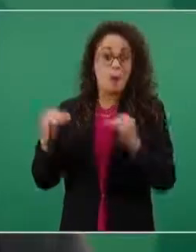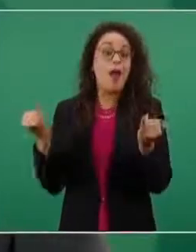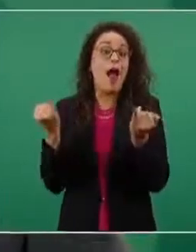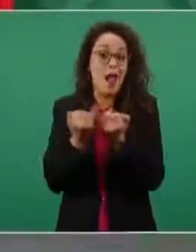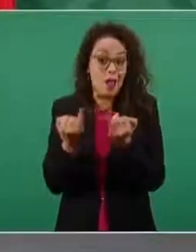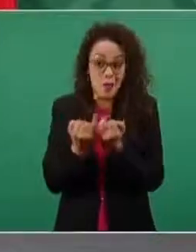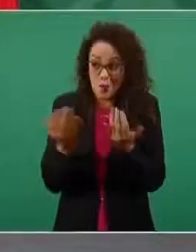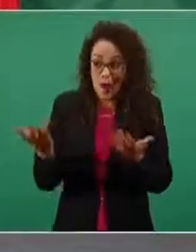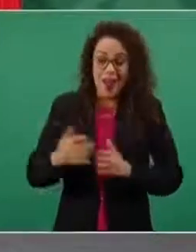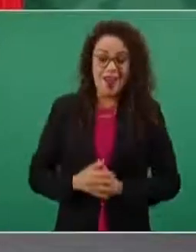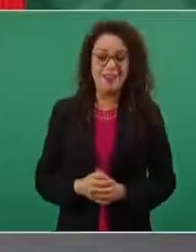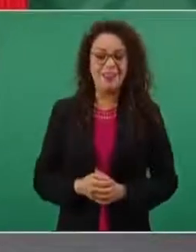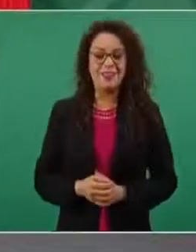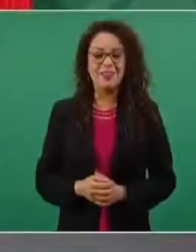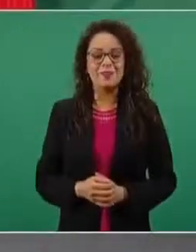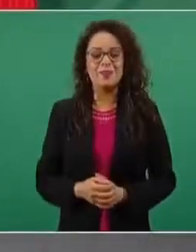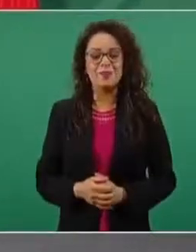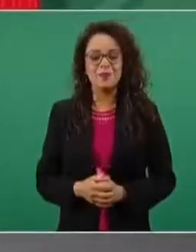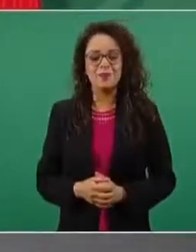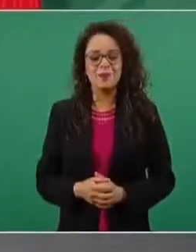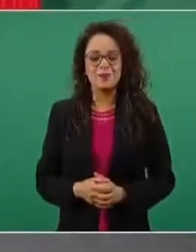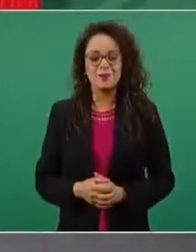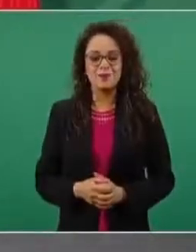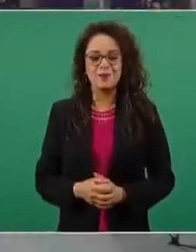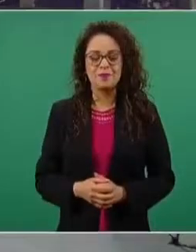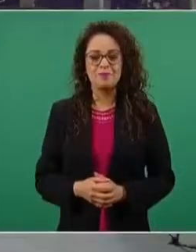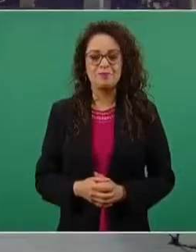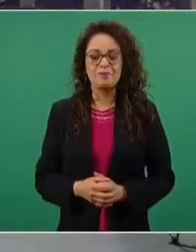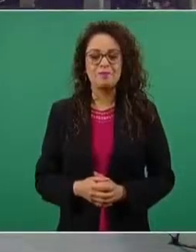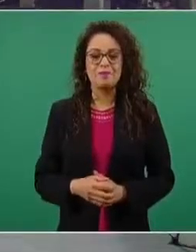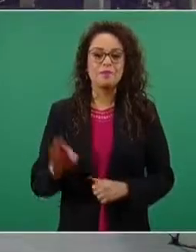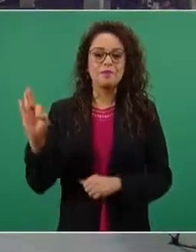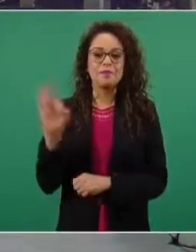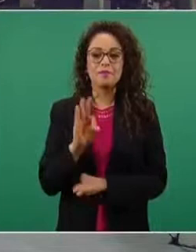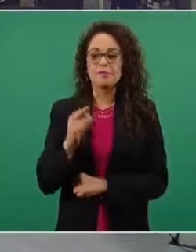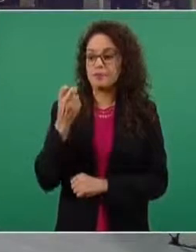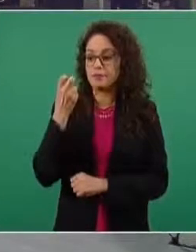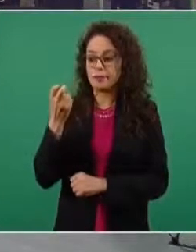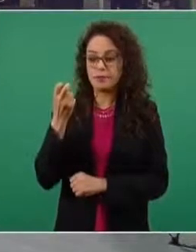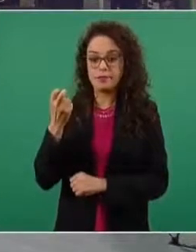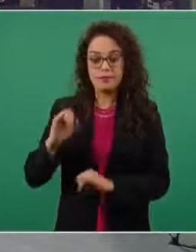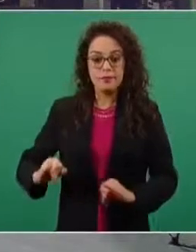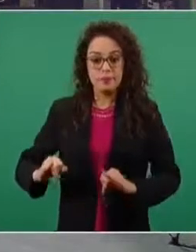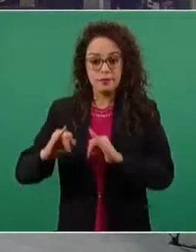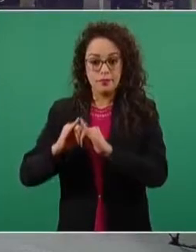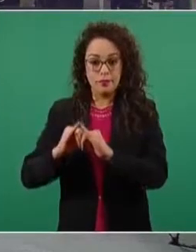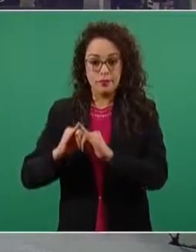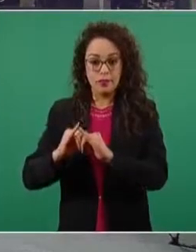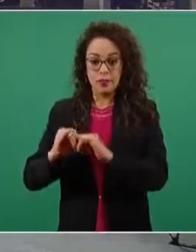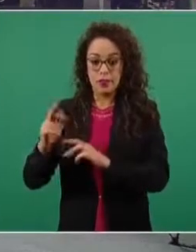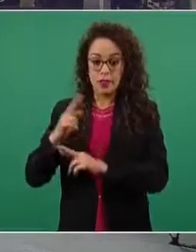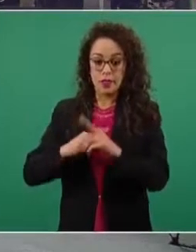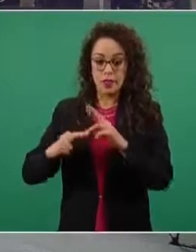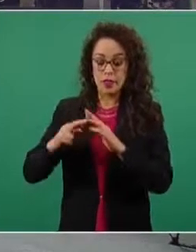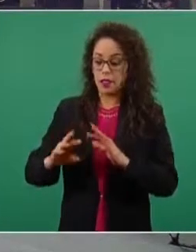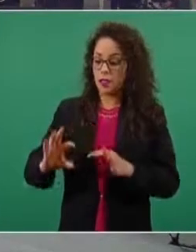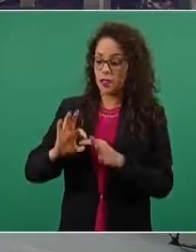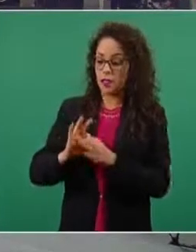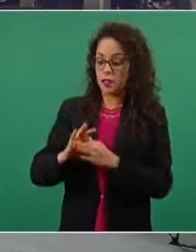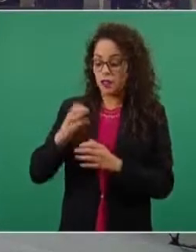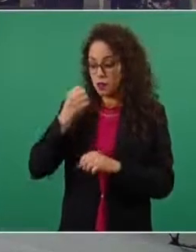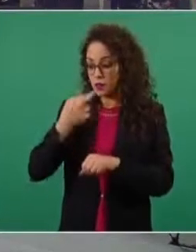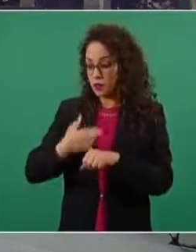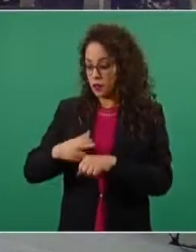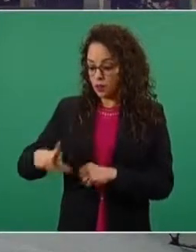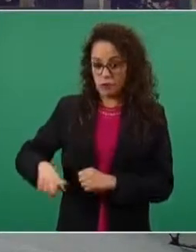Bueno, y en el caso de volver a estos organismos, a las secretarías de Estado, este instituto electoral, ¿a